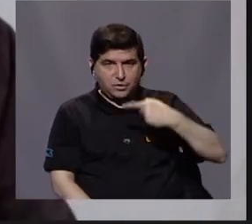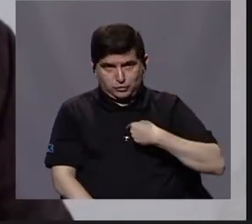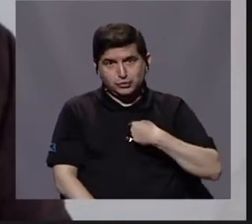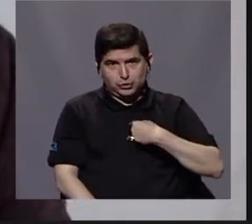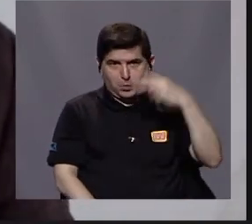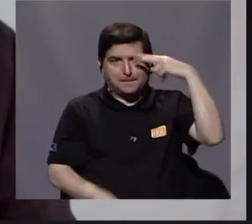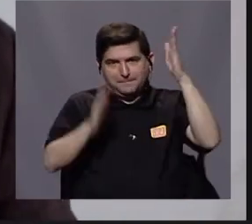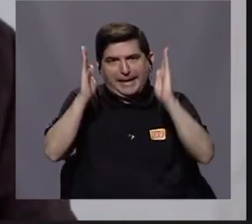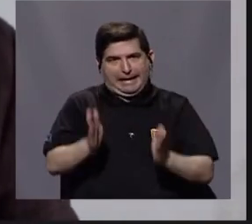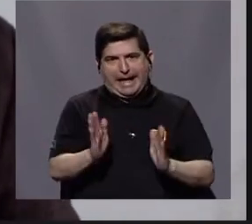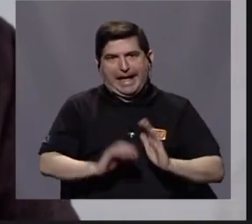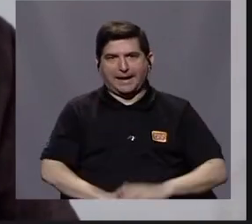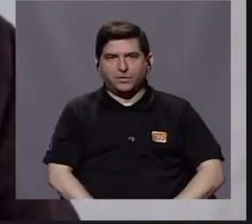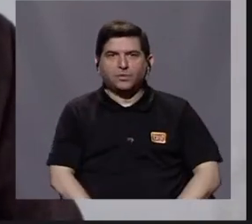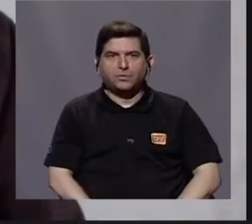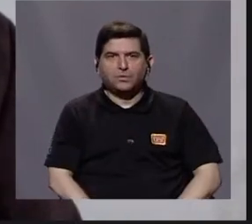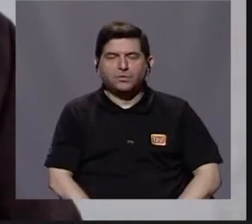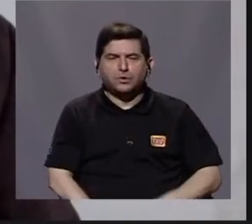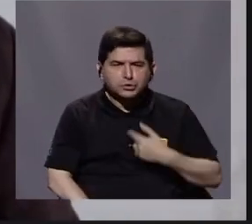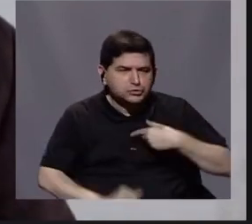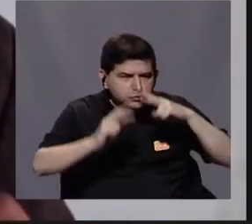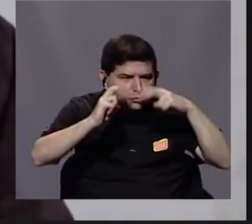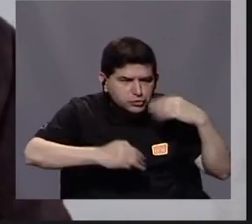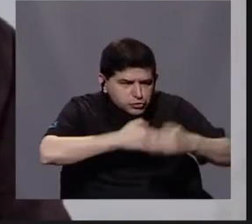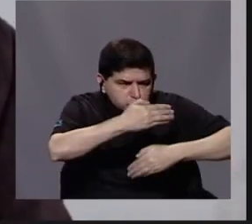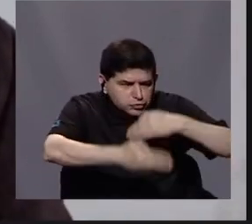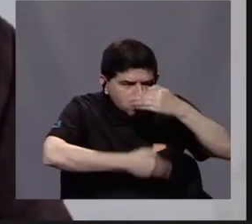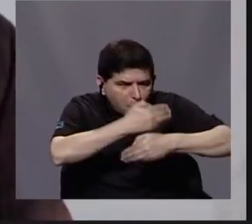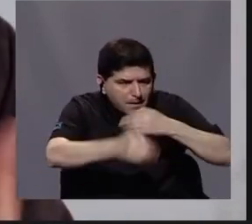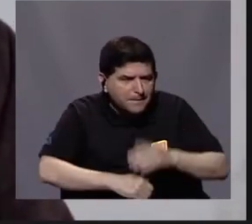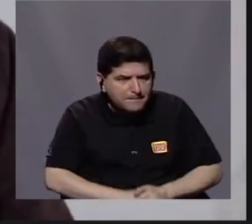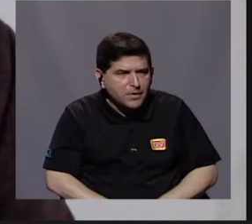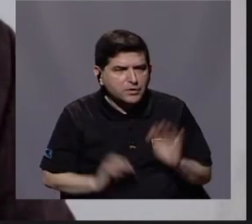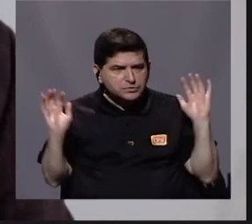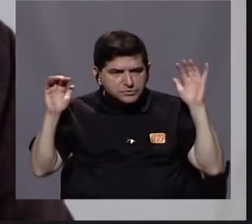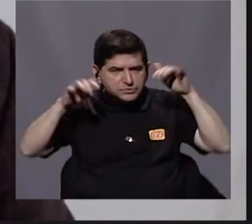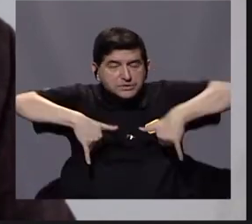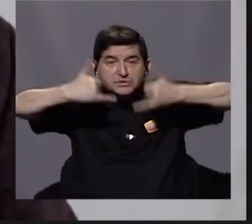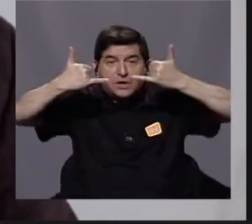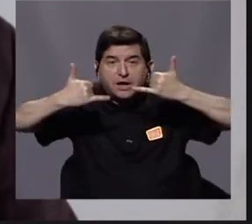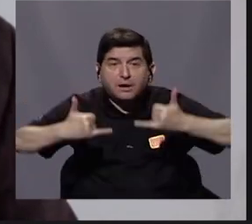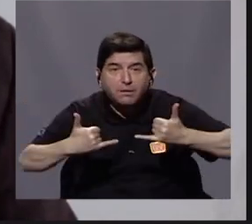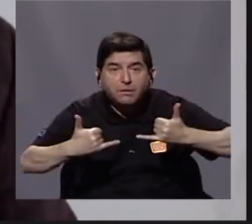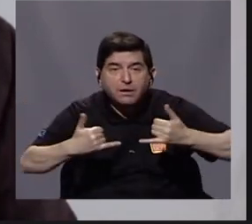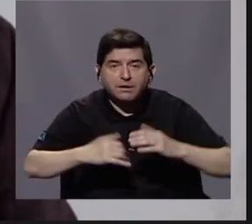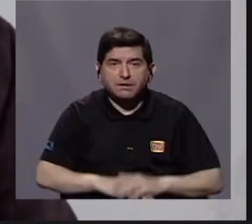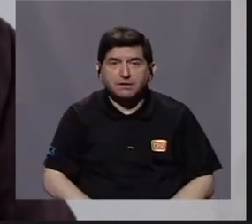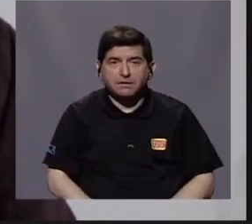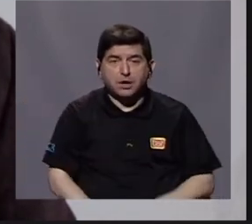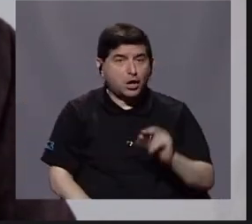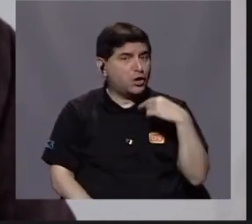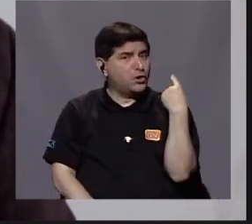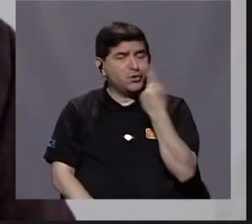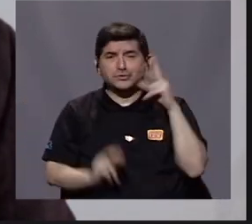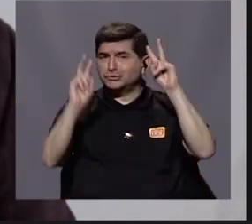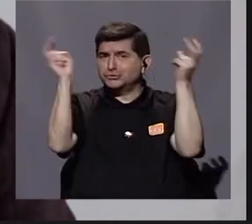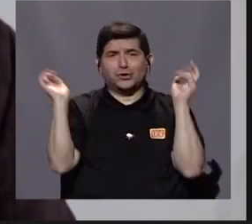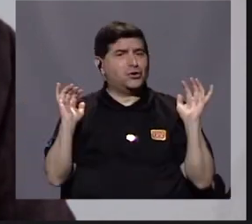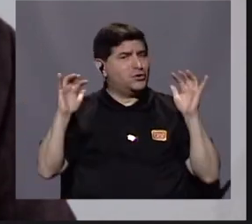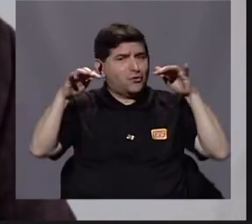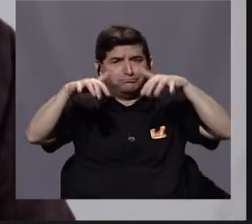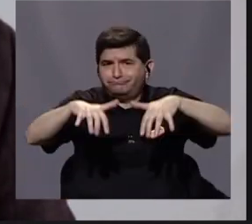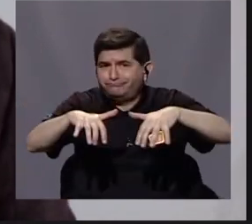como mexicano, si reviso el proceso migratorio, actualmente, no nada más sobre el tema migratorio,